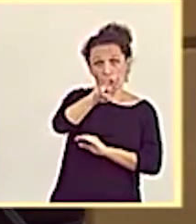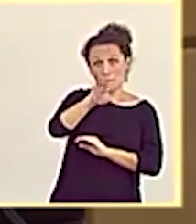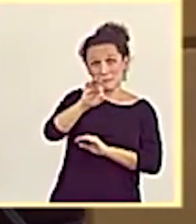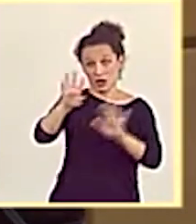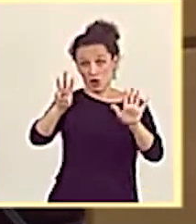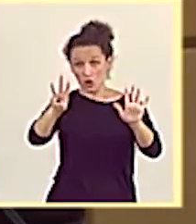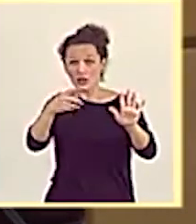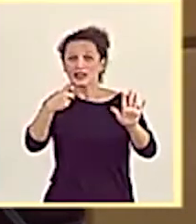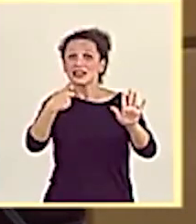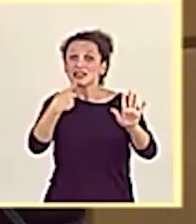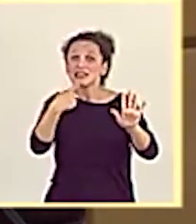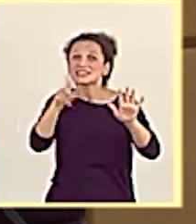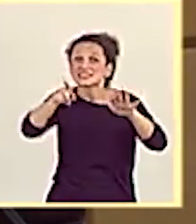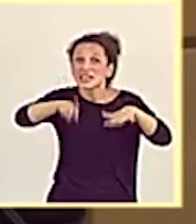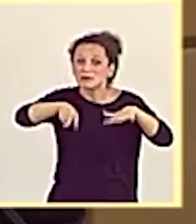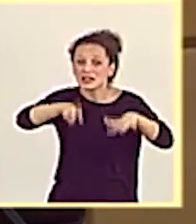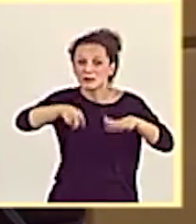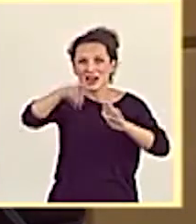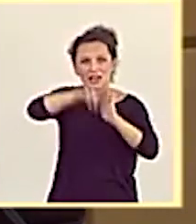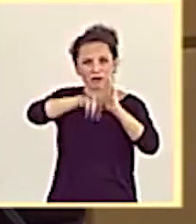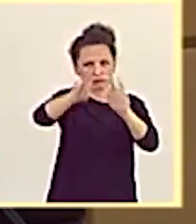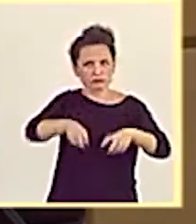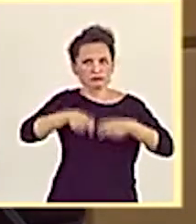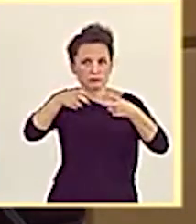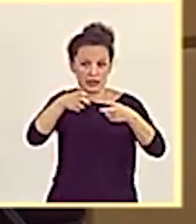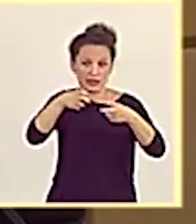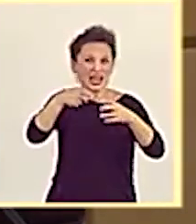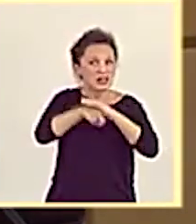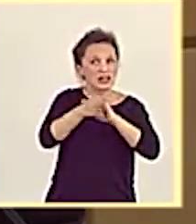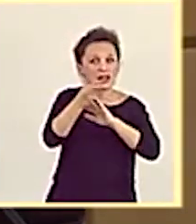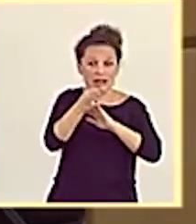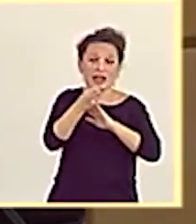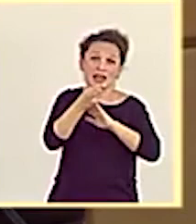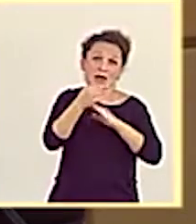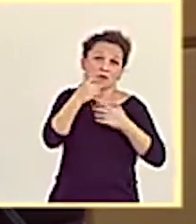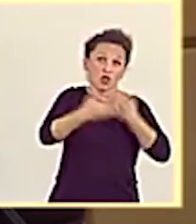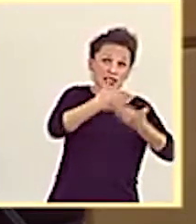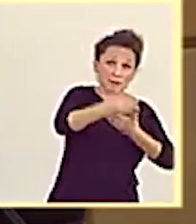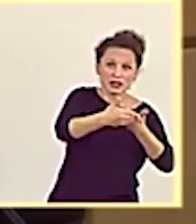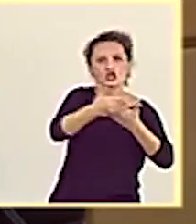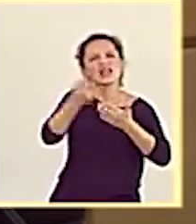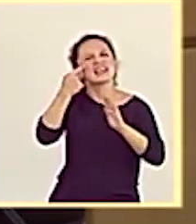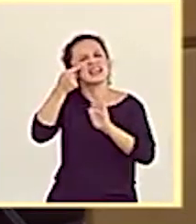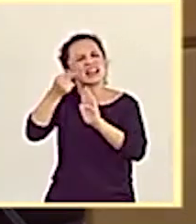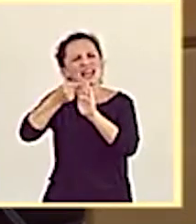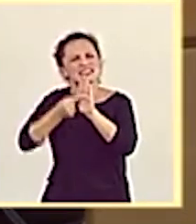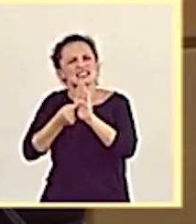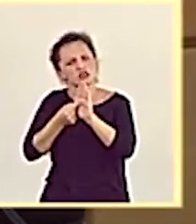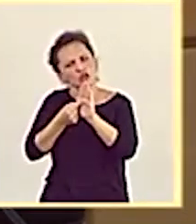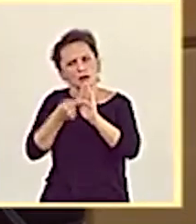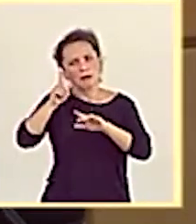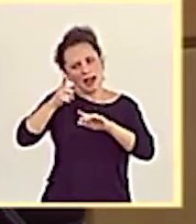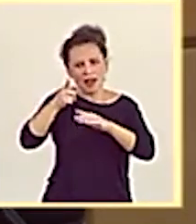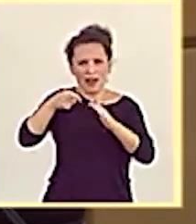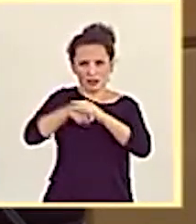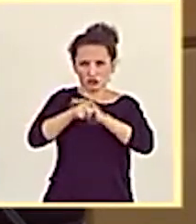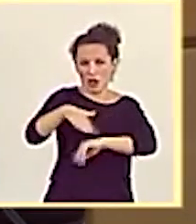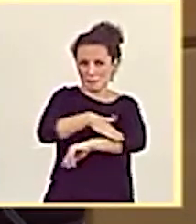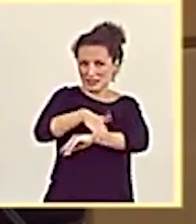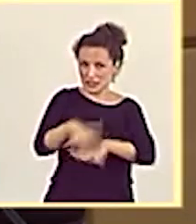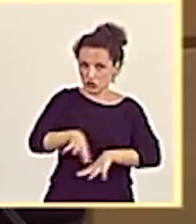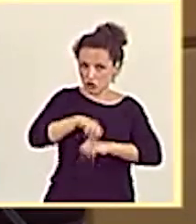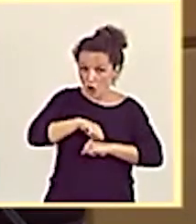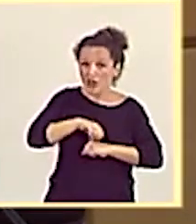para el desarrollo del reglamento que regule tanto el procedimiento y los requisitos como para la autorización administrativa. Por lo tanto, estamos